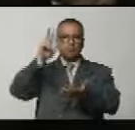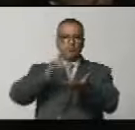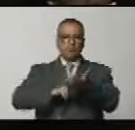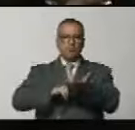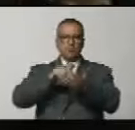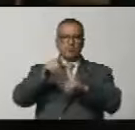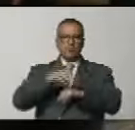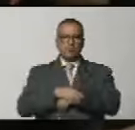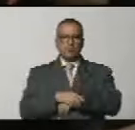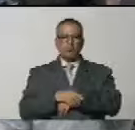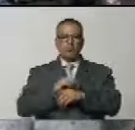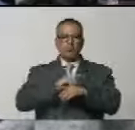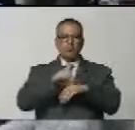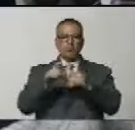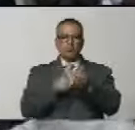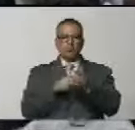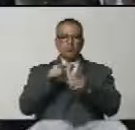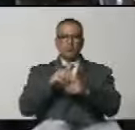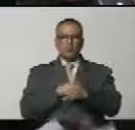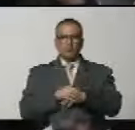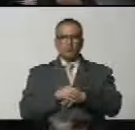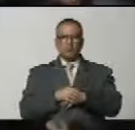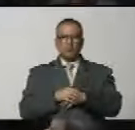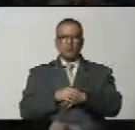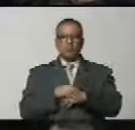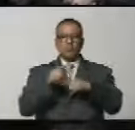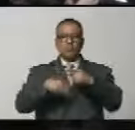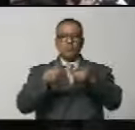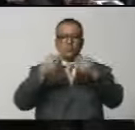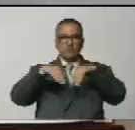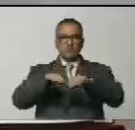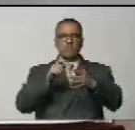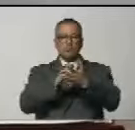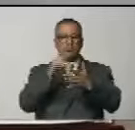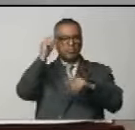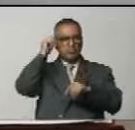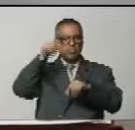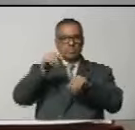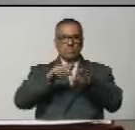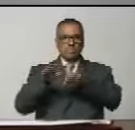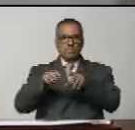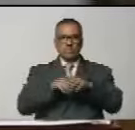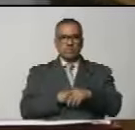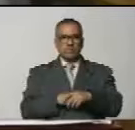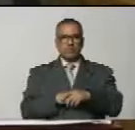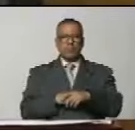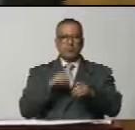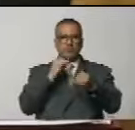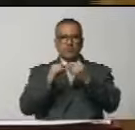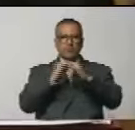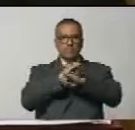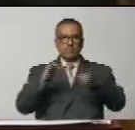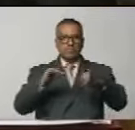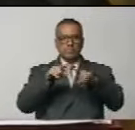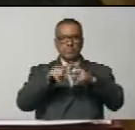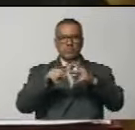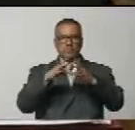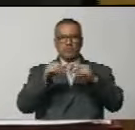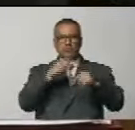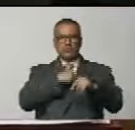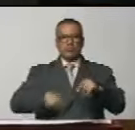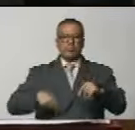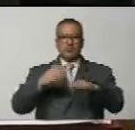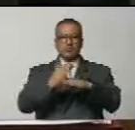aprobado por mayoría calificada. Siguiente punto del orden del día ciudadana secretaria es todo ciudadano presidente